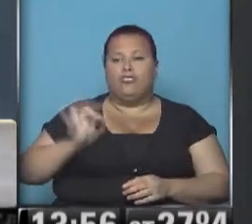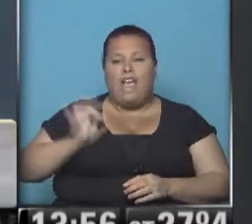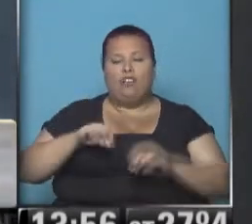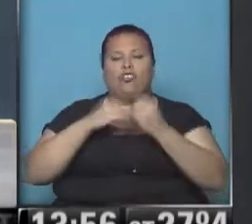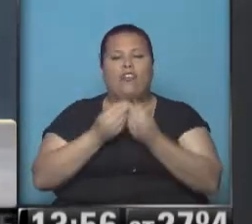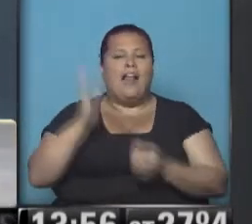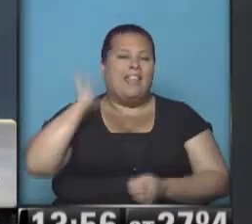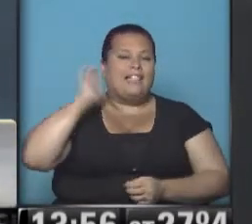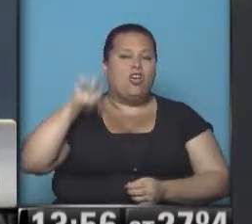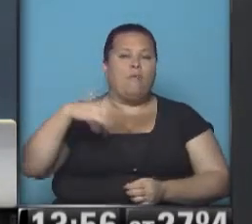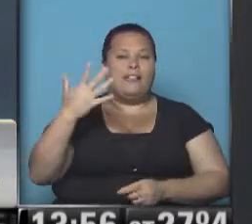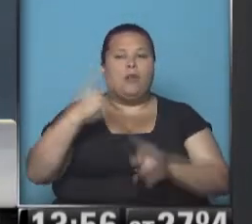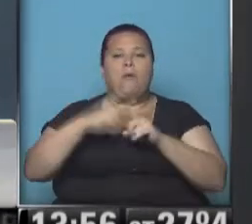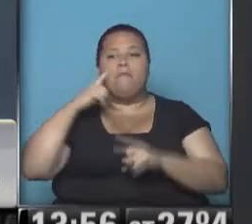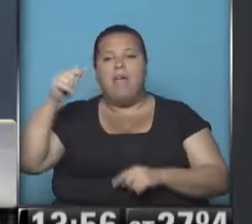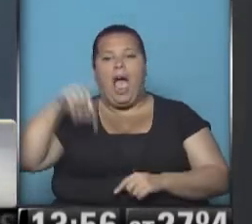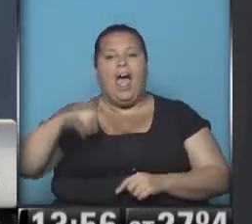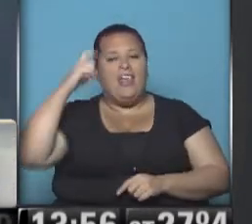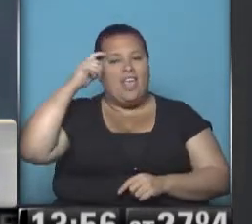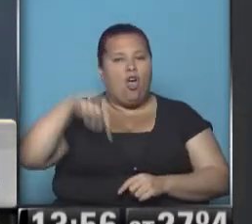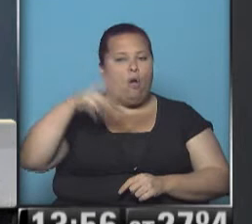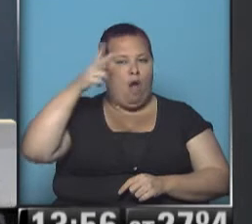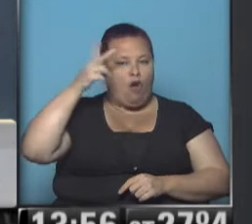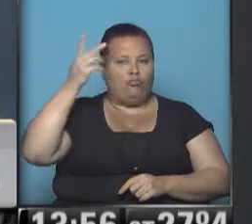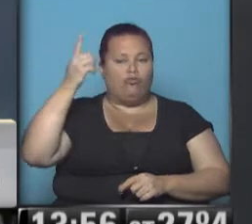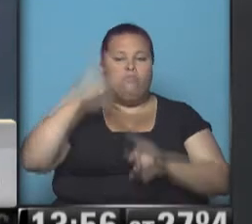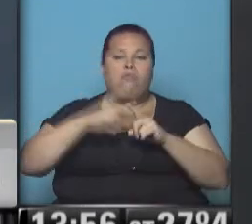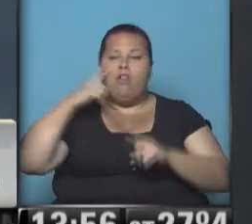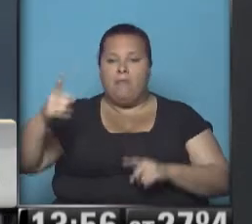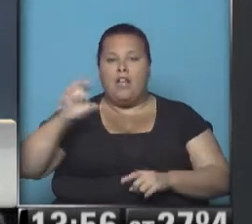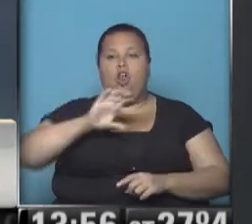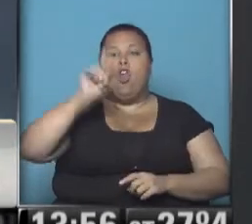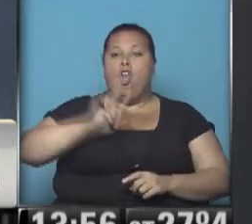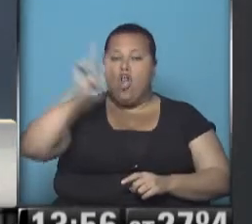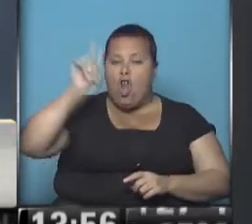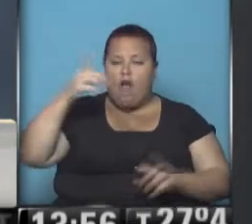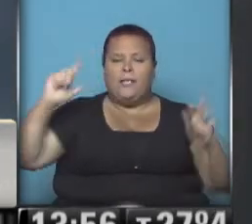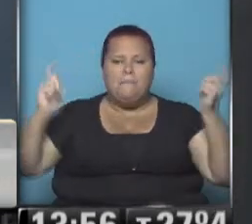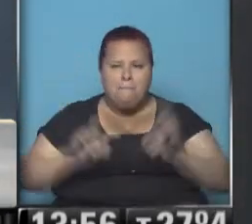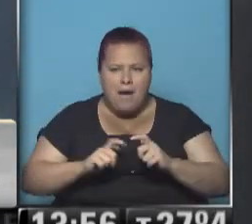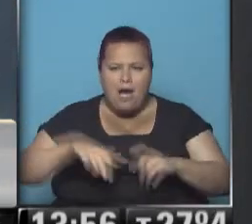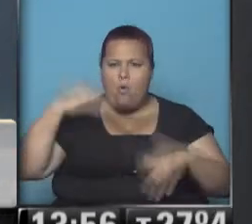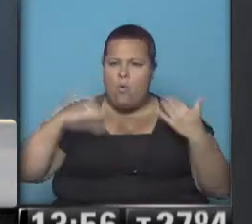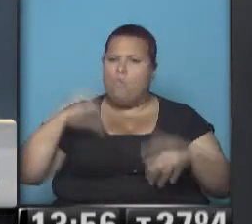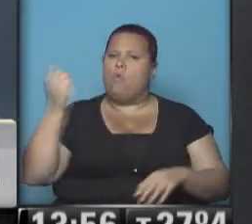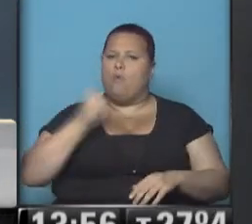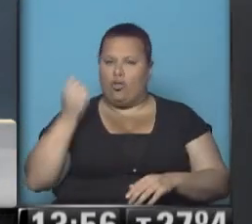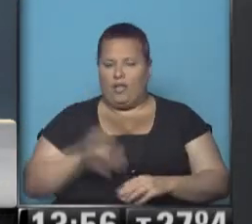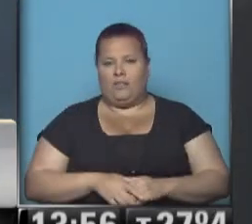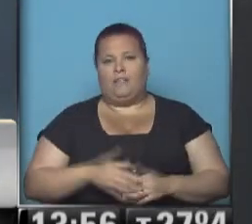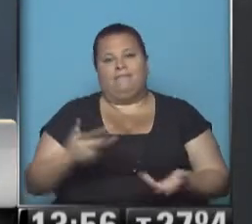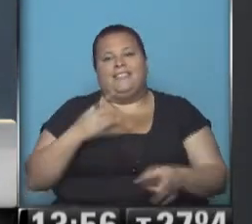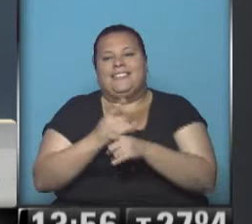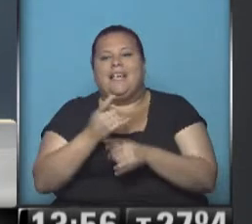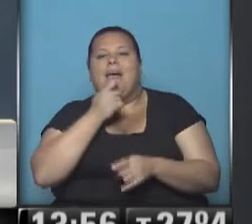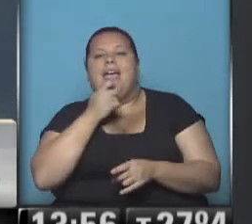16,5 por mil a 10,8 por mil. Las provincias del norte argentino han experimentado una reducción extraordinariamente importante. Pongo